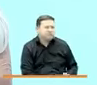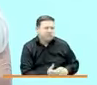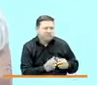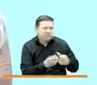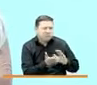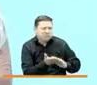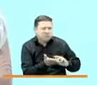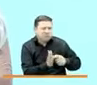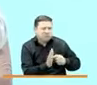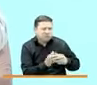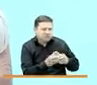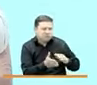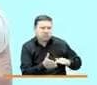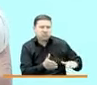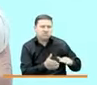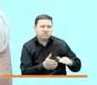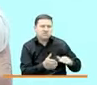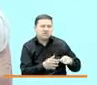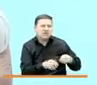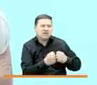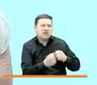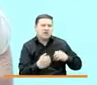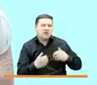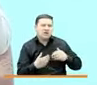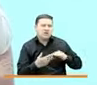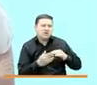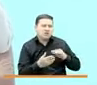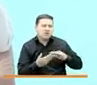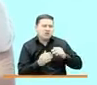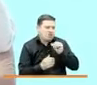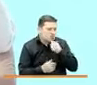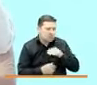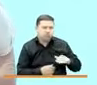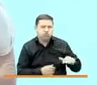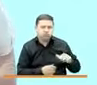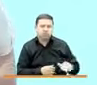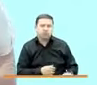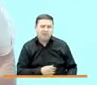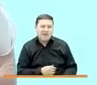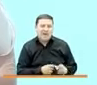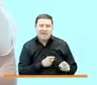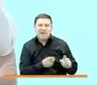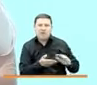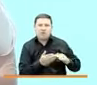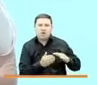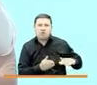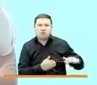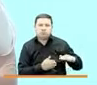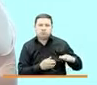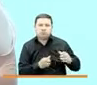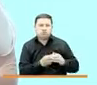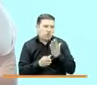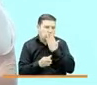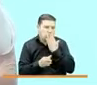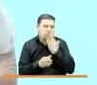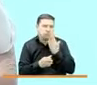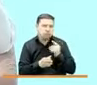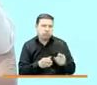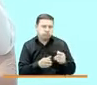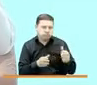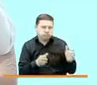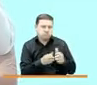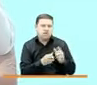colectiva es ese daño que sufrieron las comunidades ahí están las comunidades étnicas que fruto de